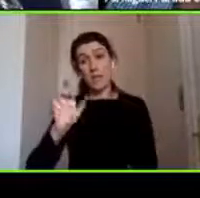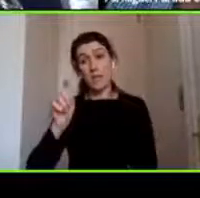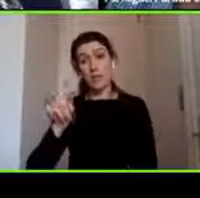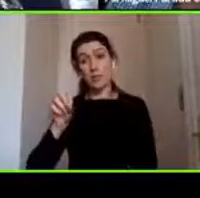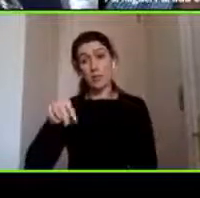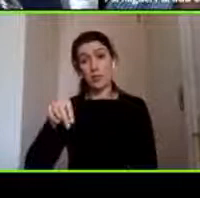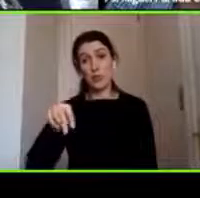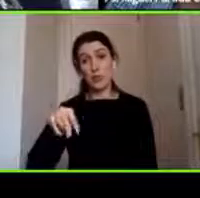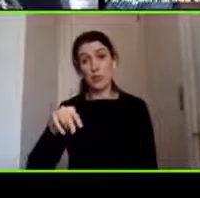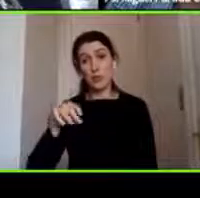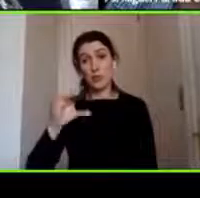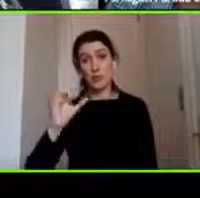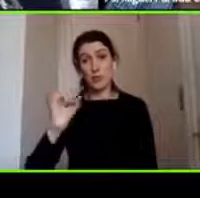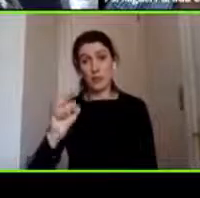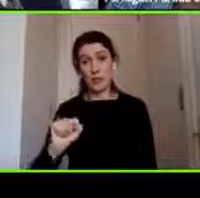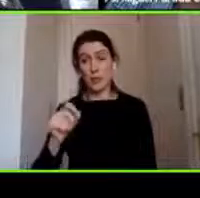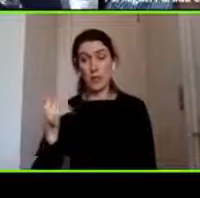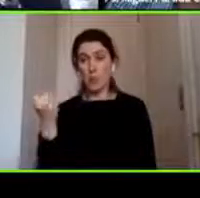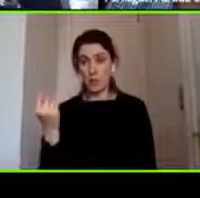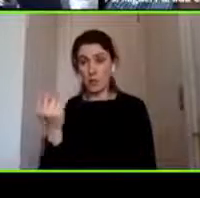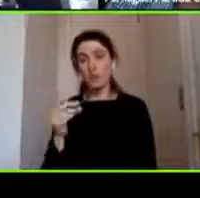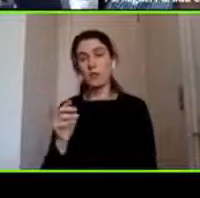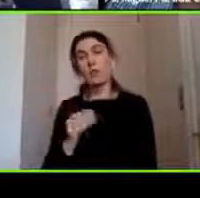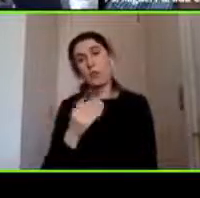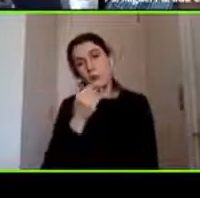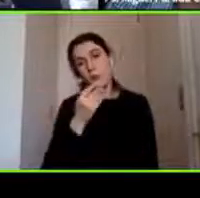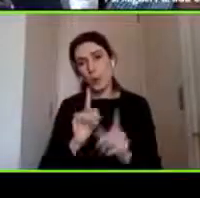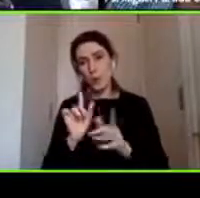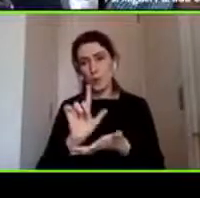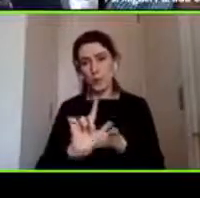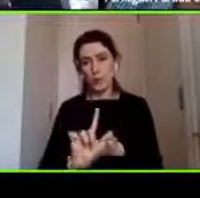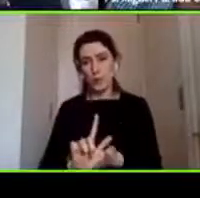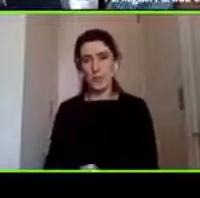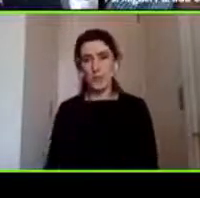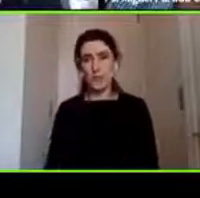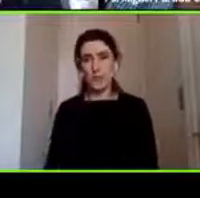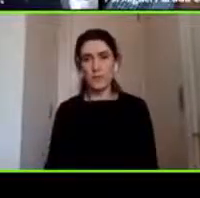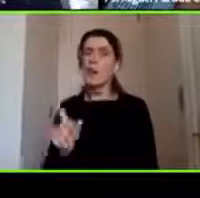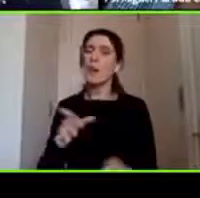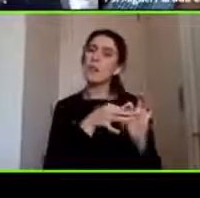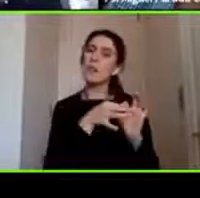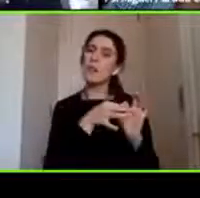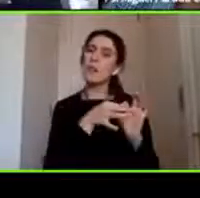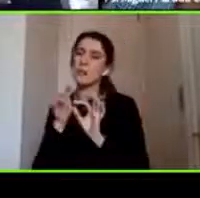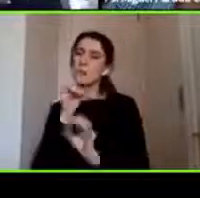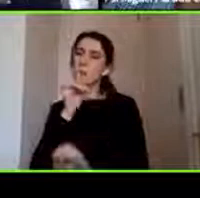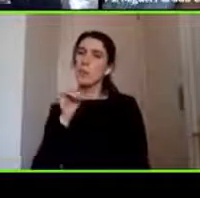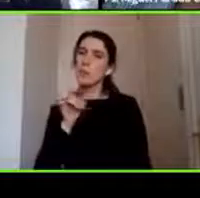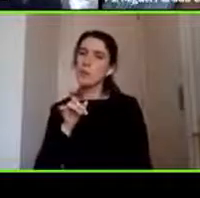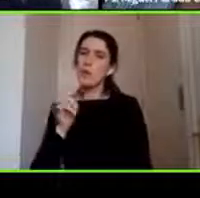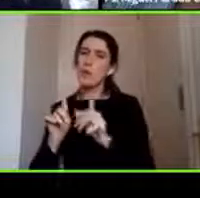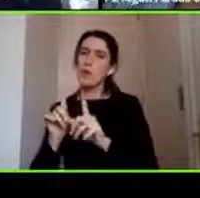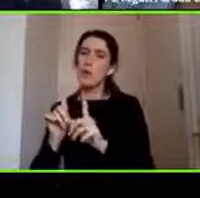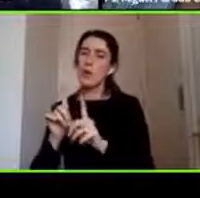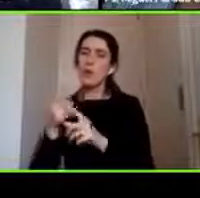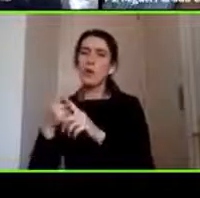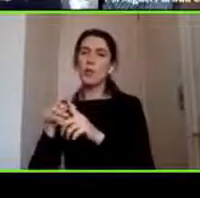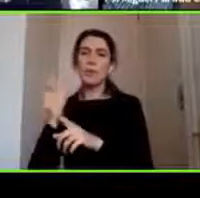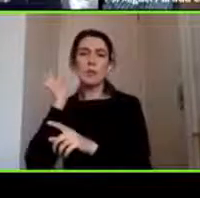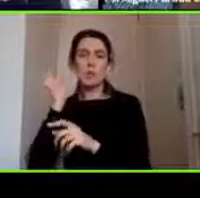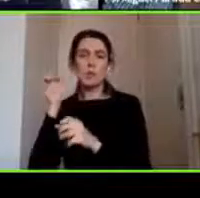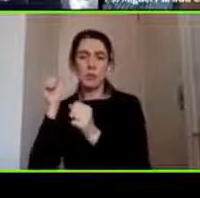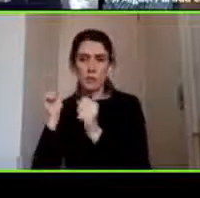un poco ligado a esa pregunta y quizás ahí Consuelo tú también nos podrías contestar que una pregunta acerca de